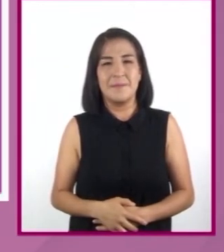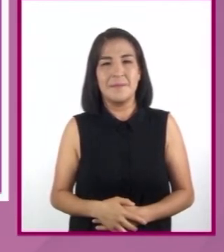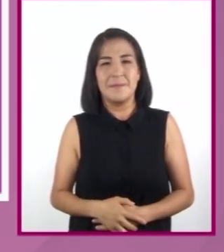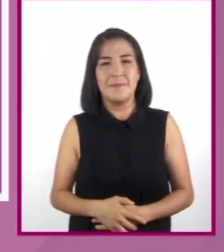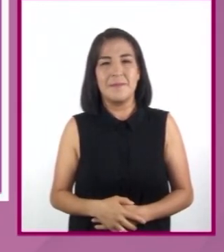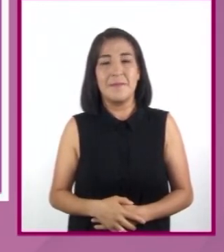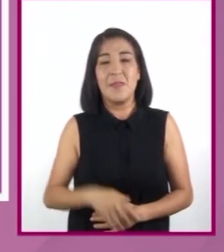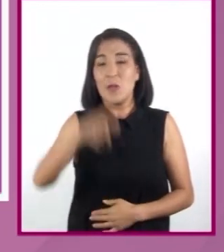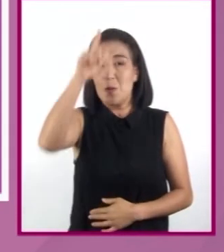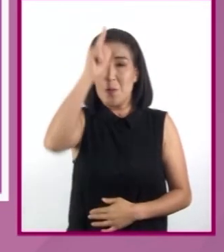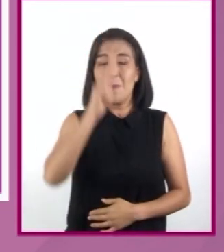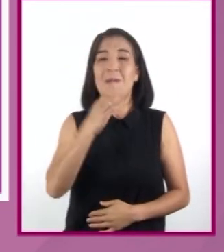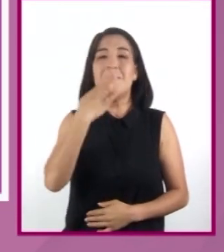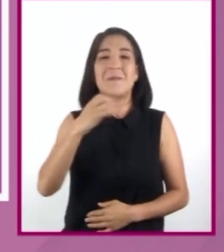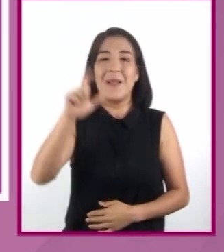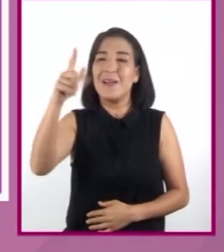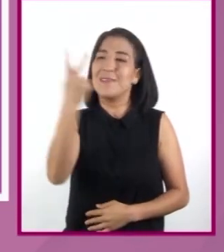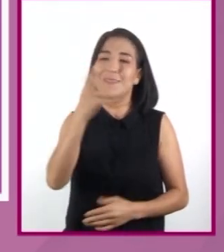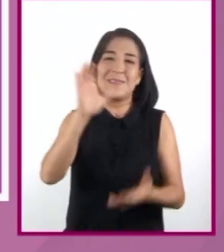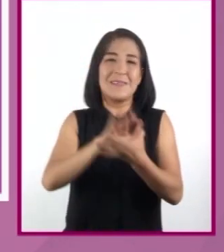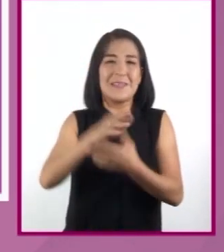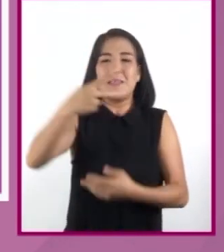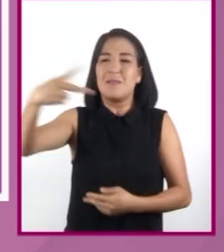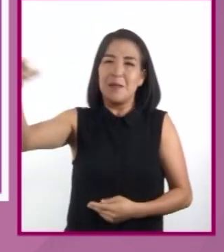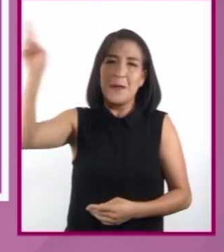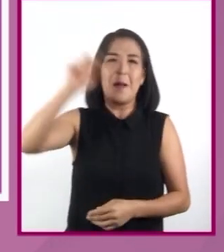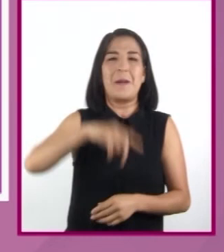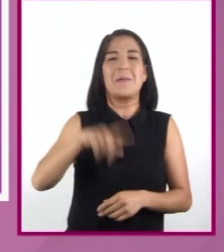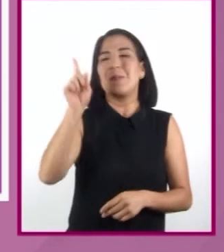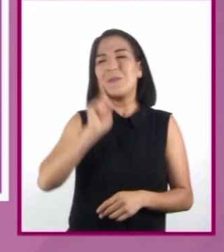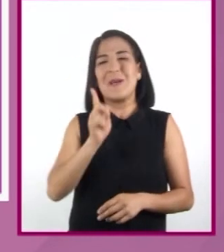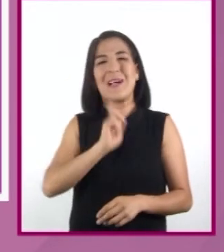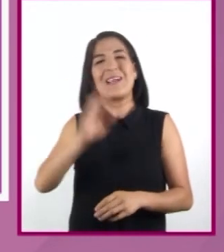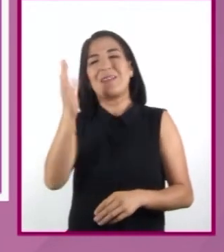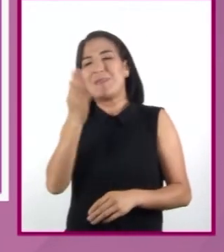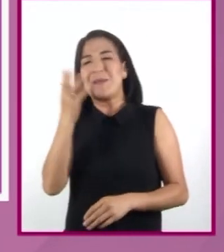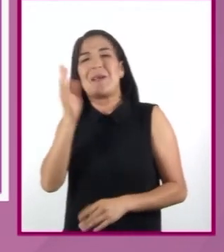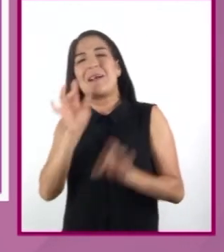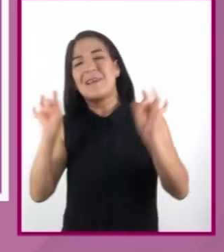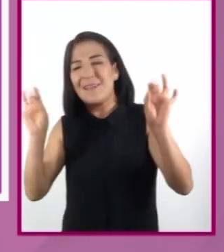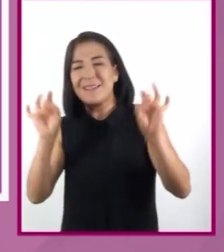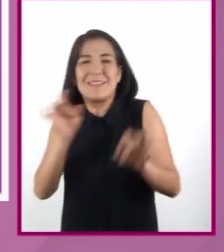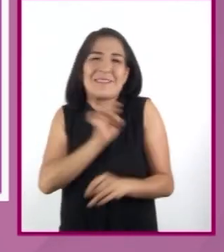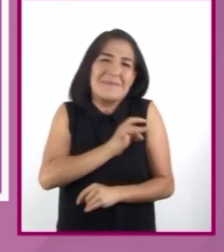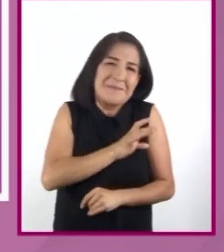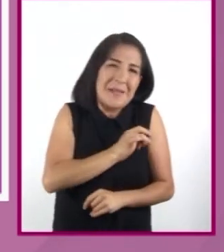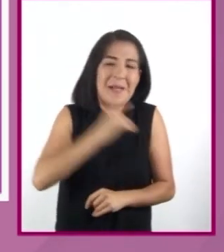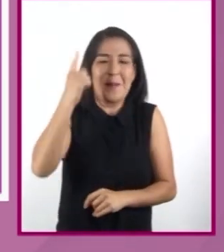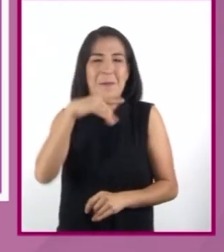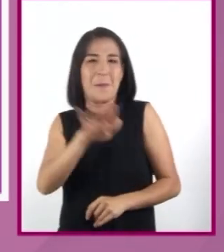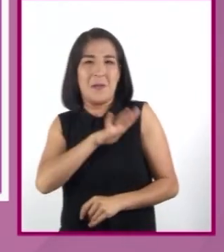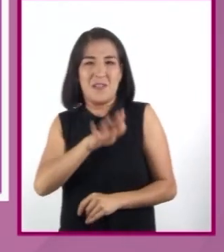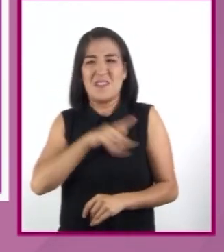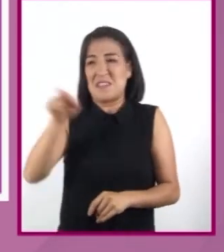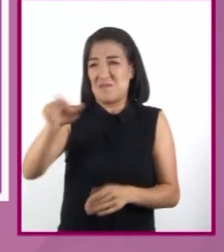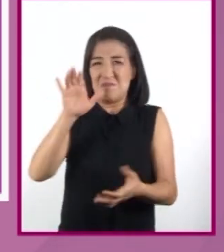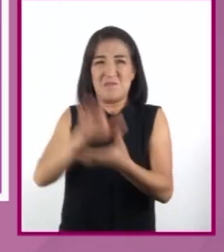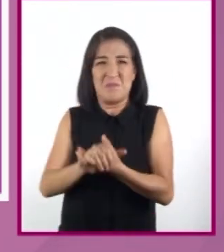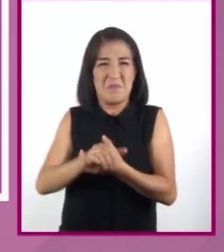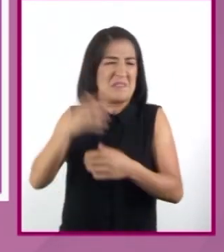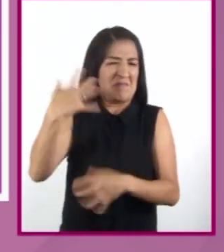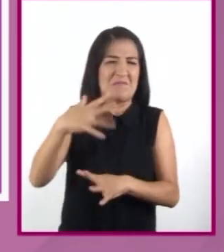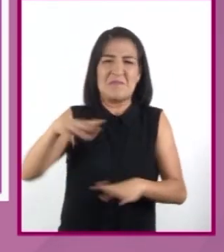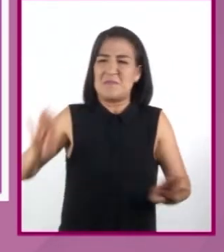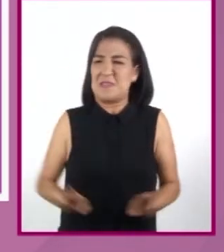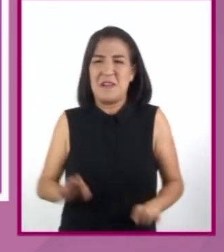Su luna de miel fue un largo escalofrío. Rubia, angelical y tímida. El carácter duro de su marido heló sus